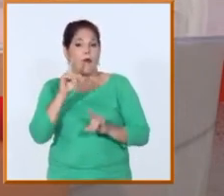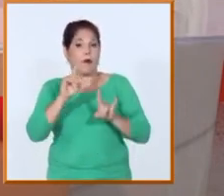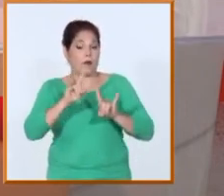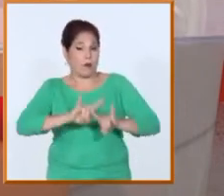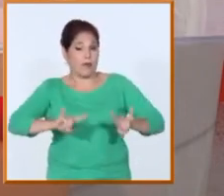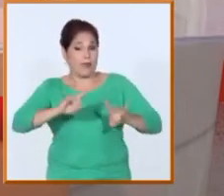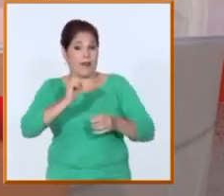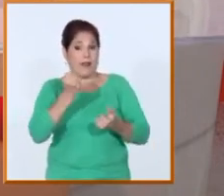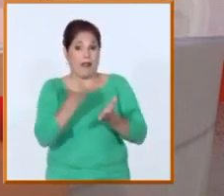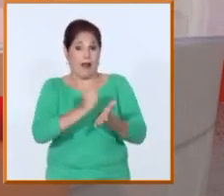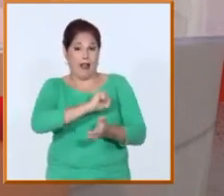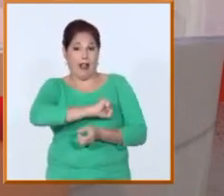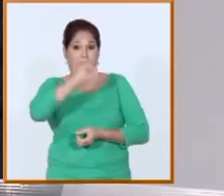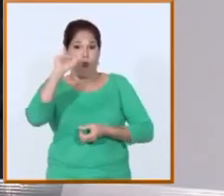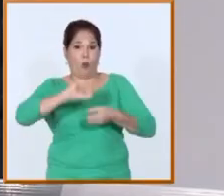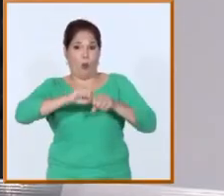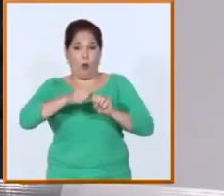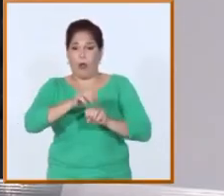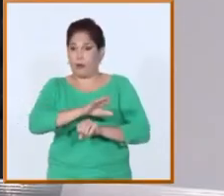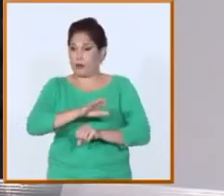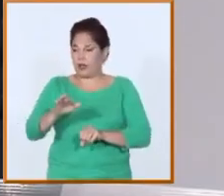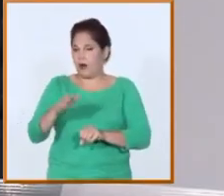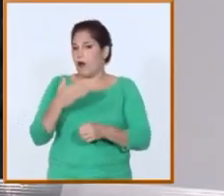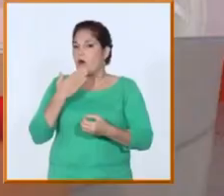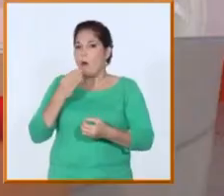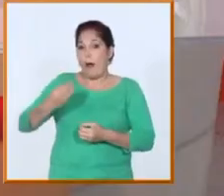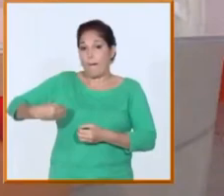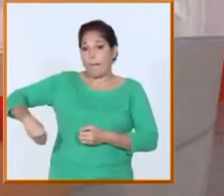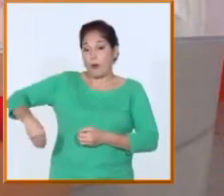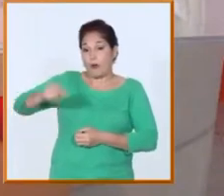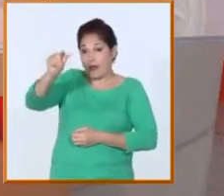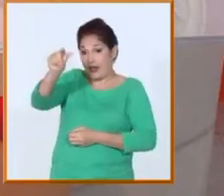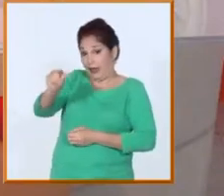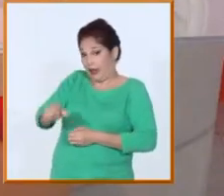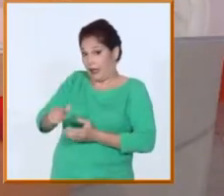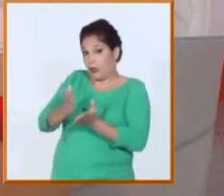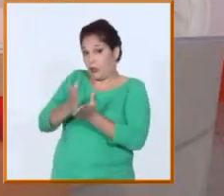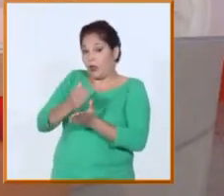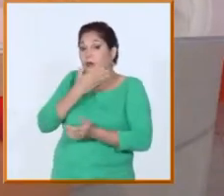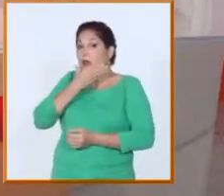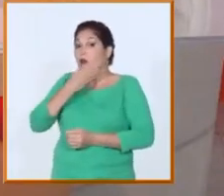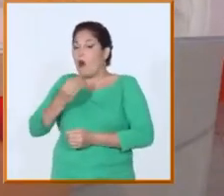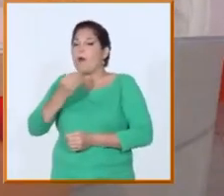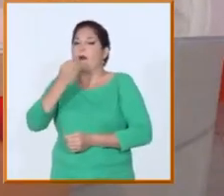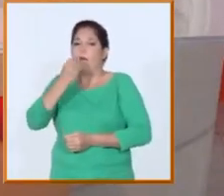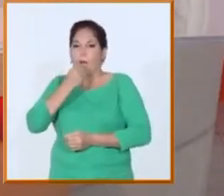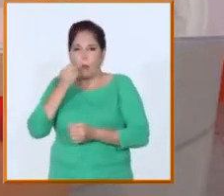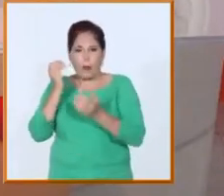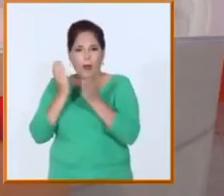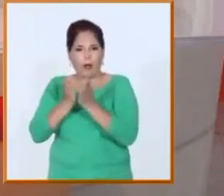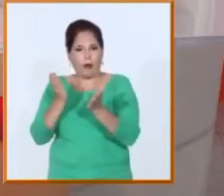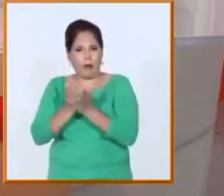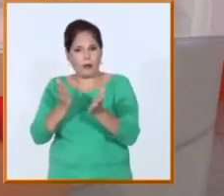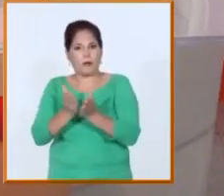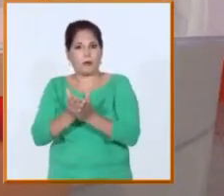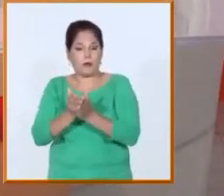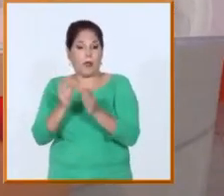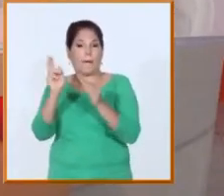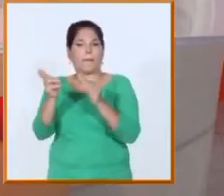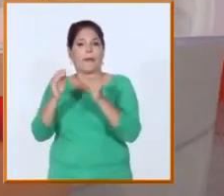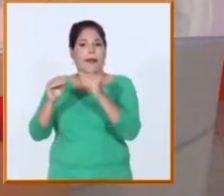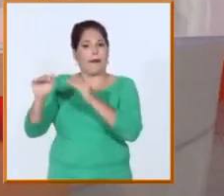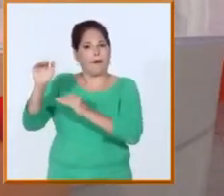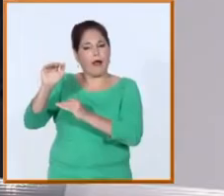formación incluso con las maestrías, con los doctorados para aprovechar el potencial de siendo joven poder dedicarse más a eso y eso ha ido transformándose también.